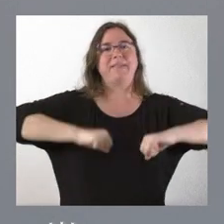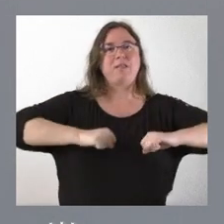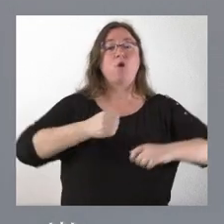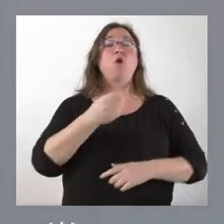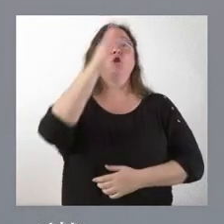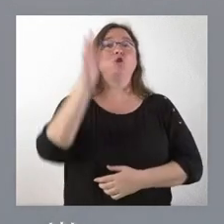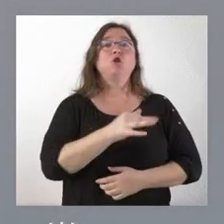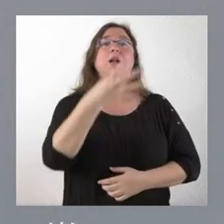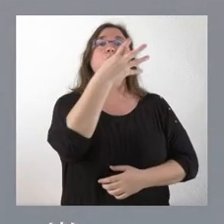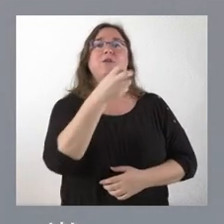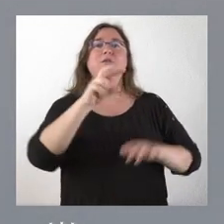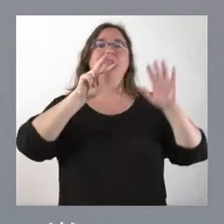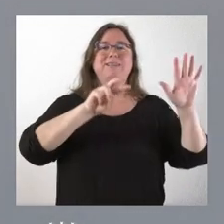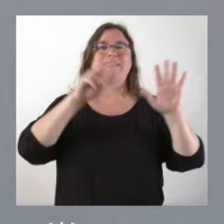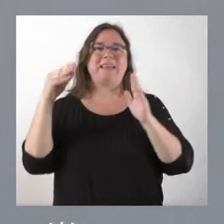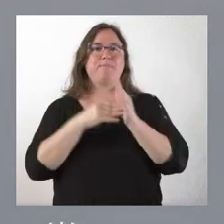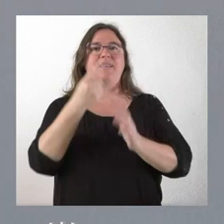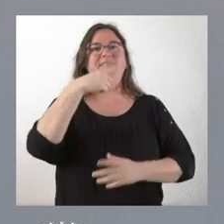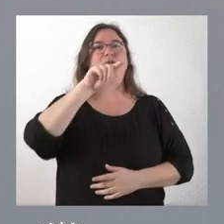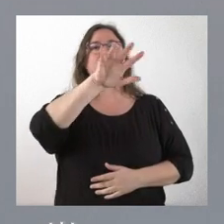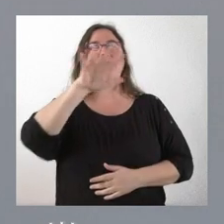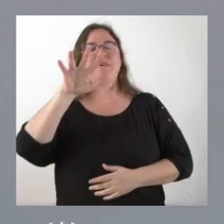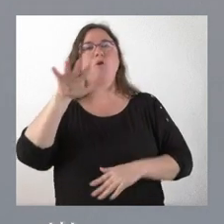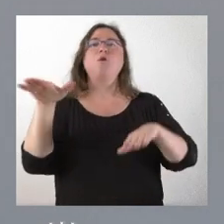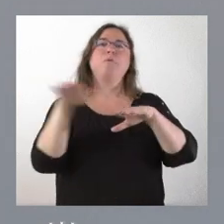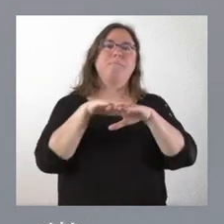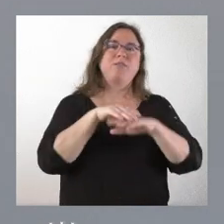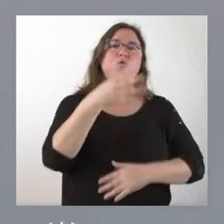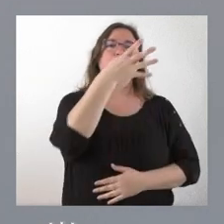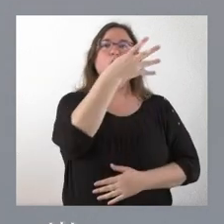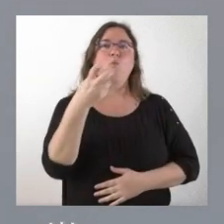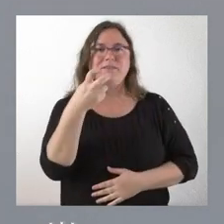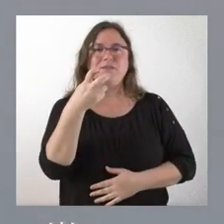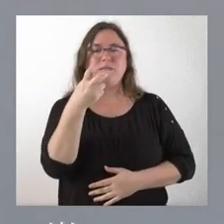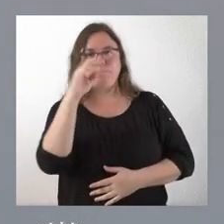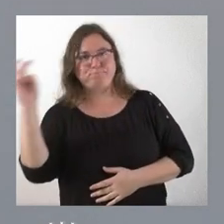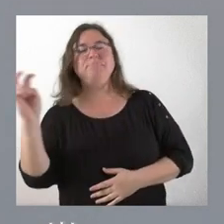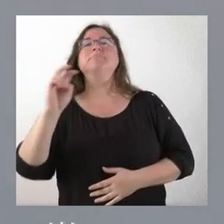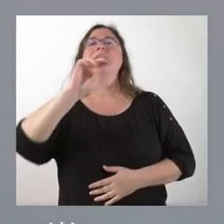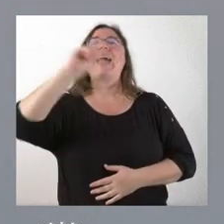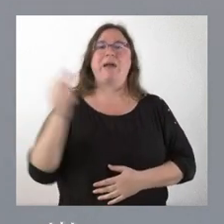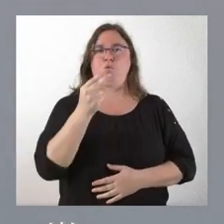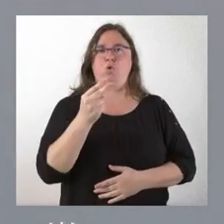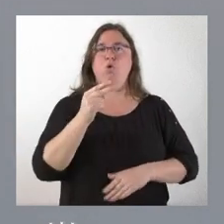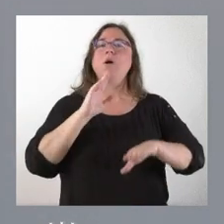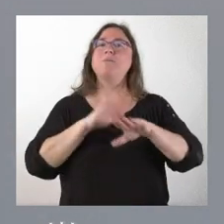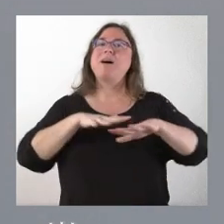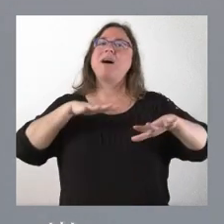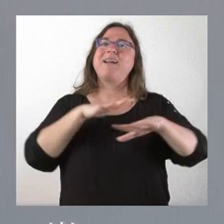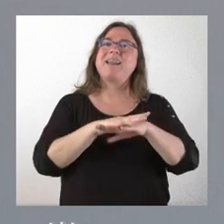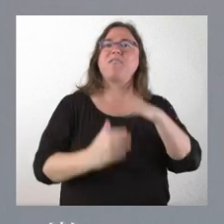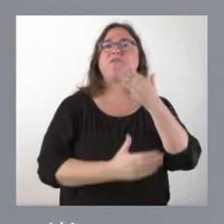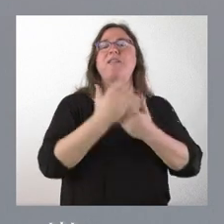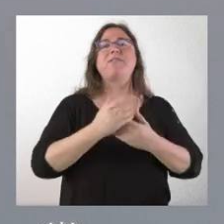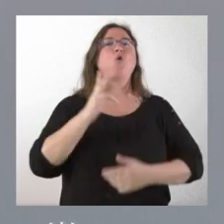473.155 euros. Es lo que se destina a la Red de Federación de